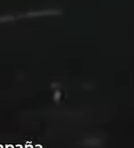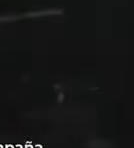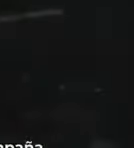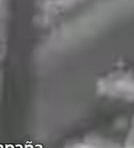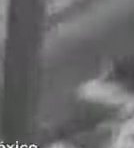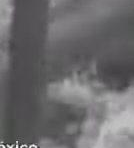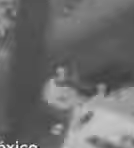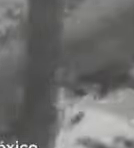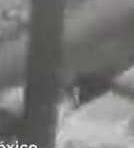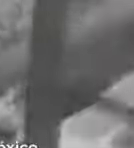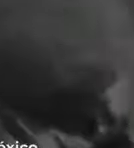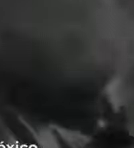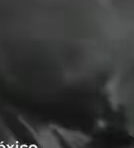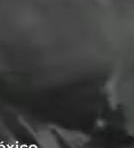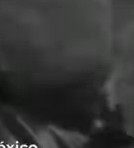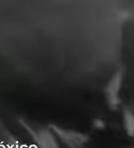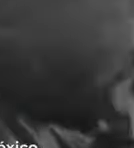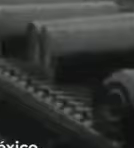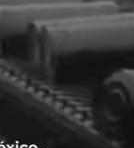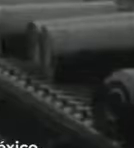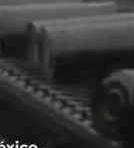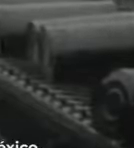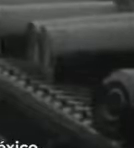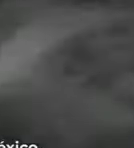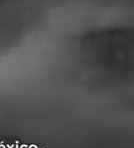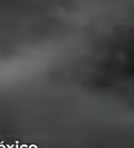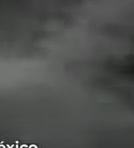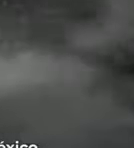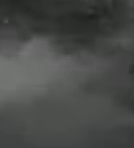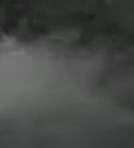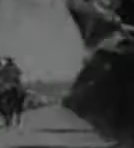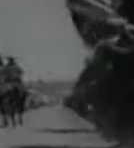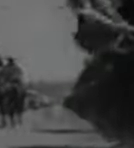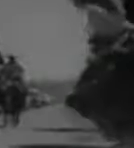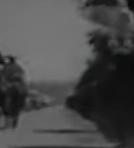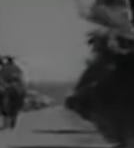intensa campaña que apelaba a la dignidad y la soberanía de México.